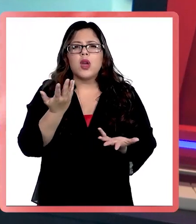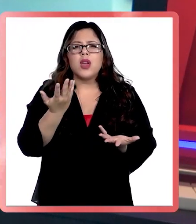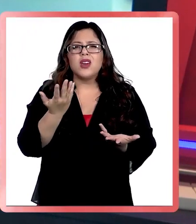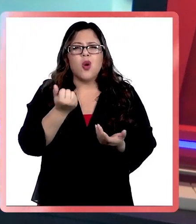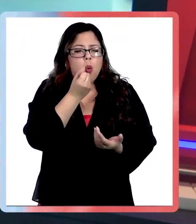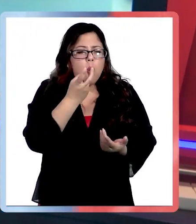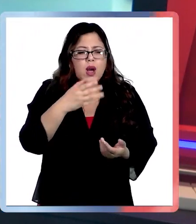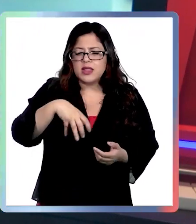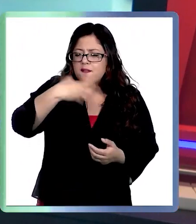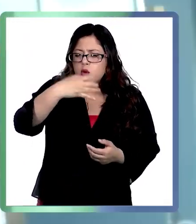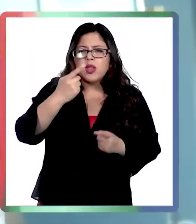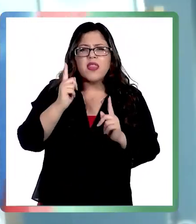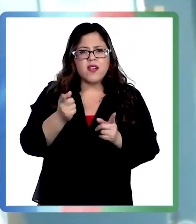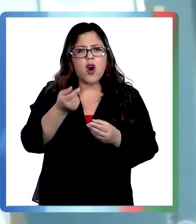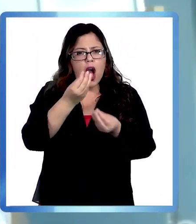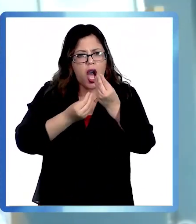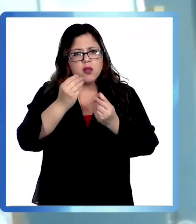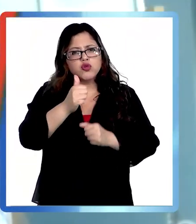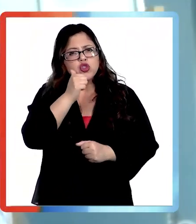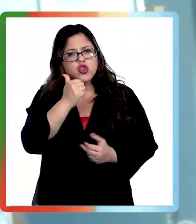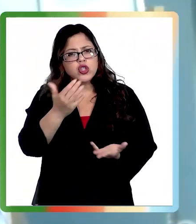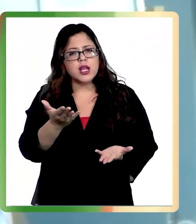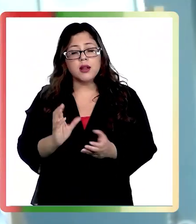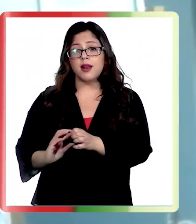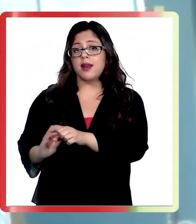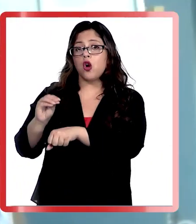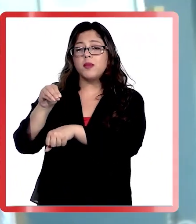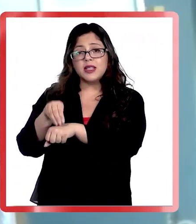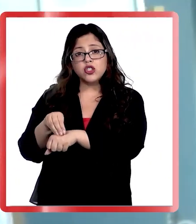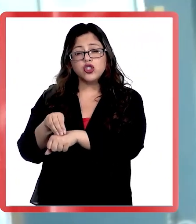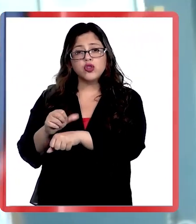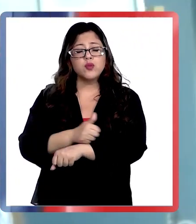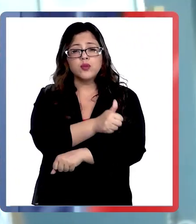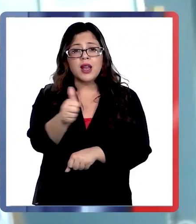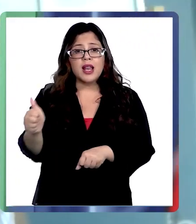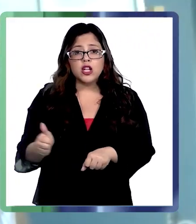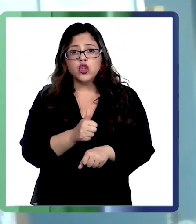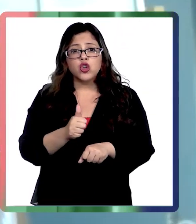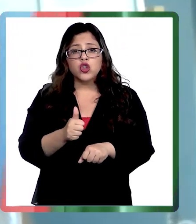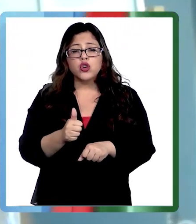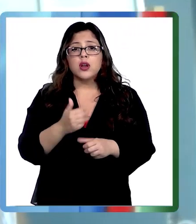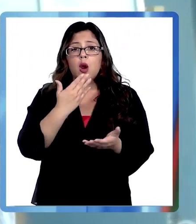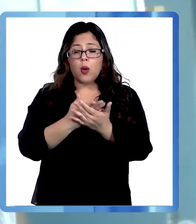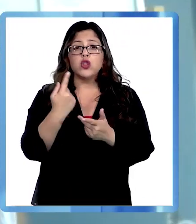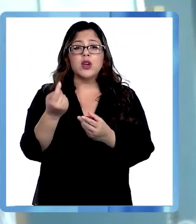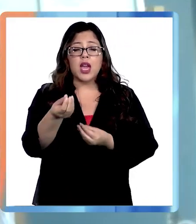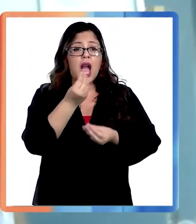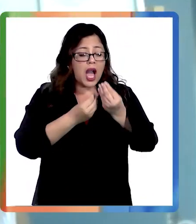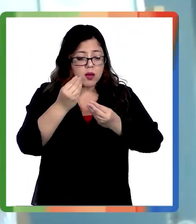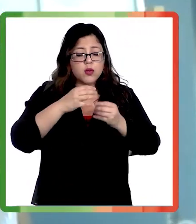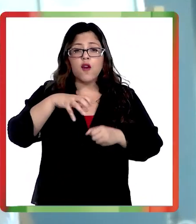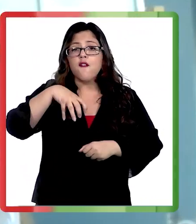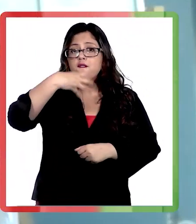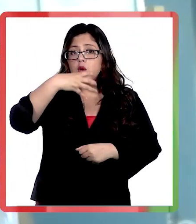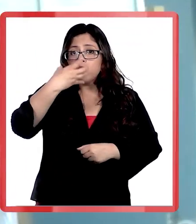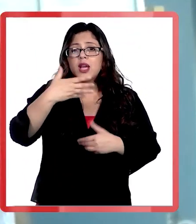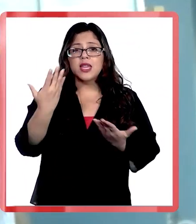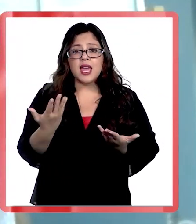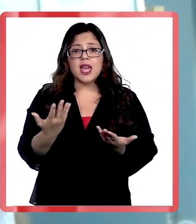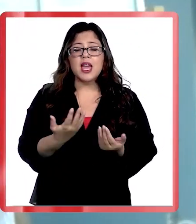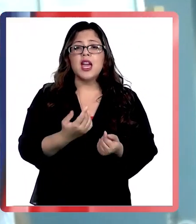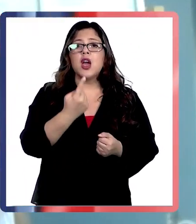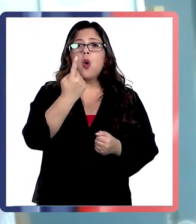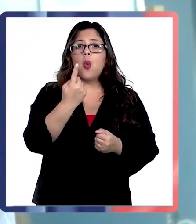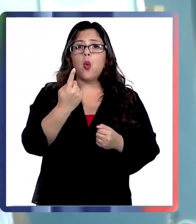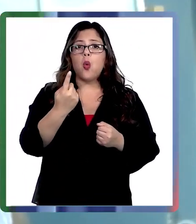debo consumir o comer al día? Una recomendación general que nos sirve a todos es que por vez que comamos fruta, sean cantidades de